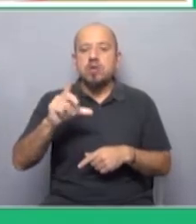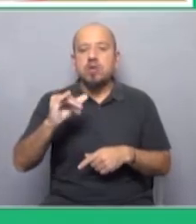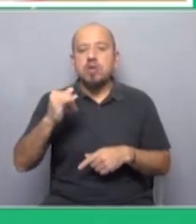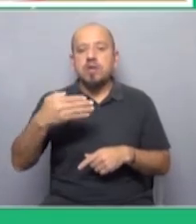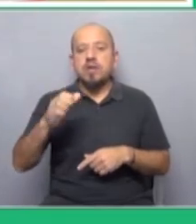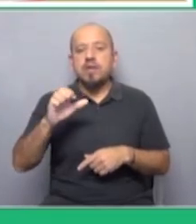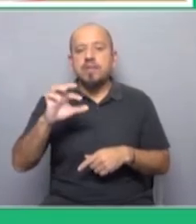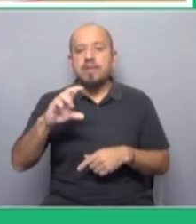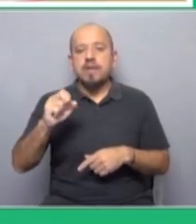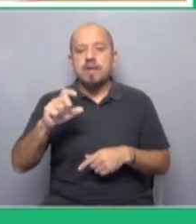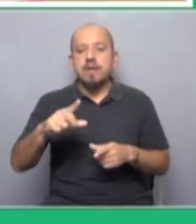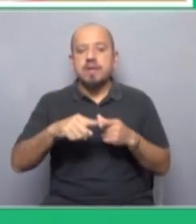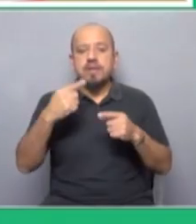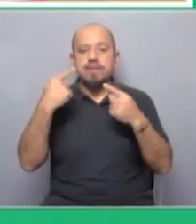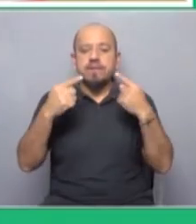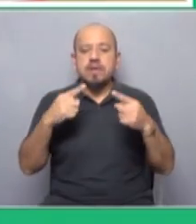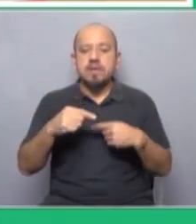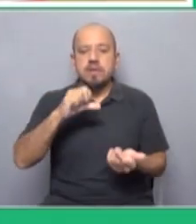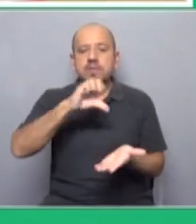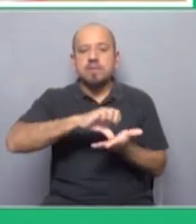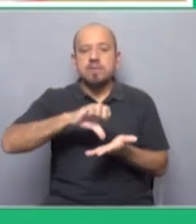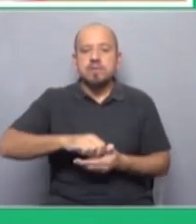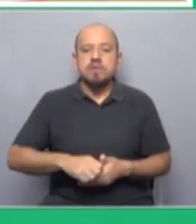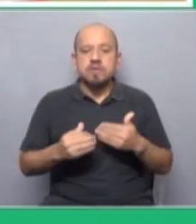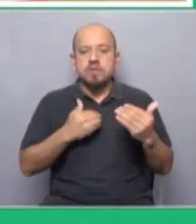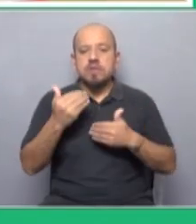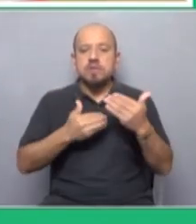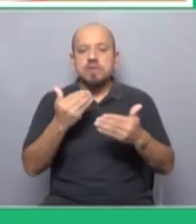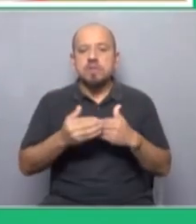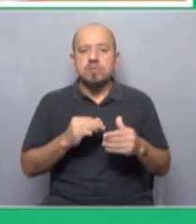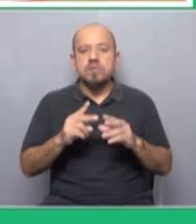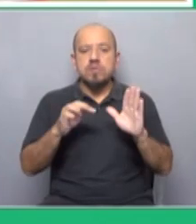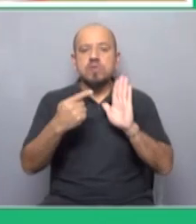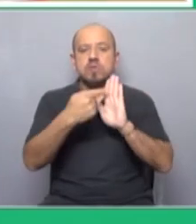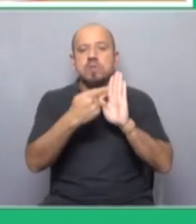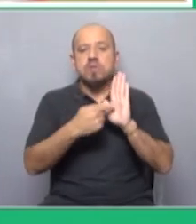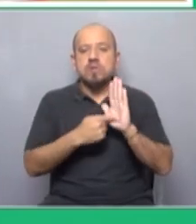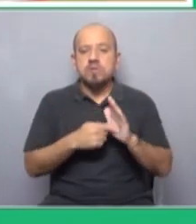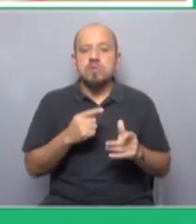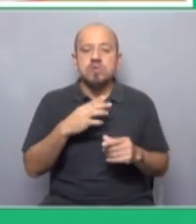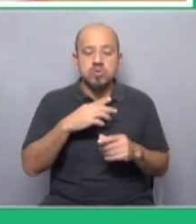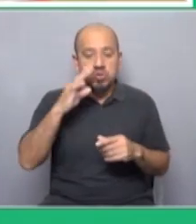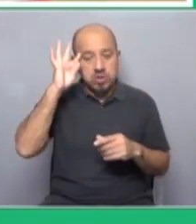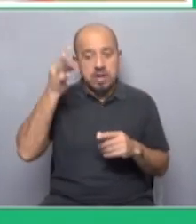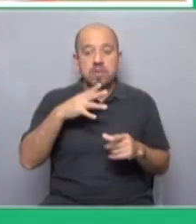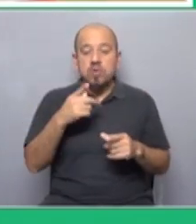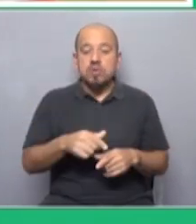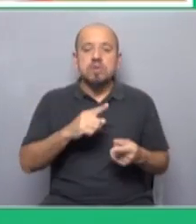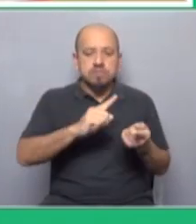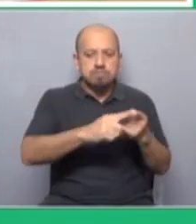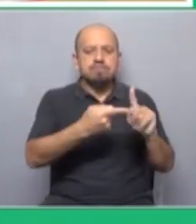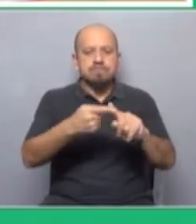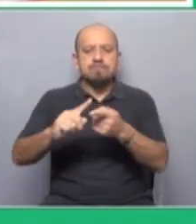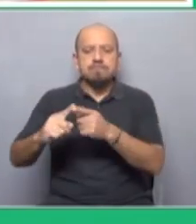sectores de diferentes países y avanzamos en una agenda común porque creemos en la articulación en el